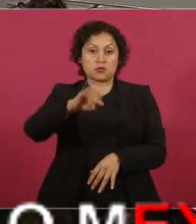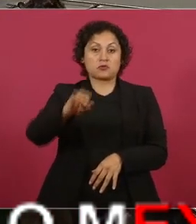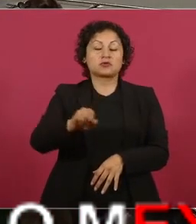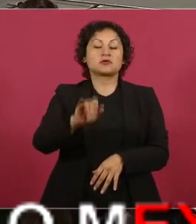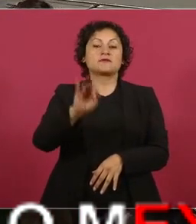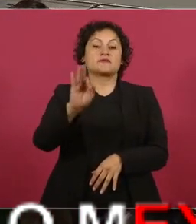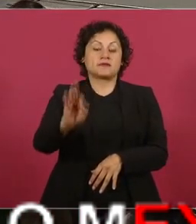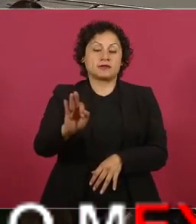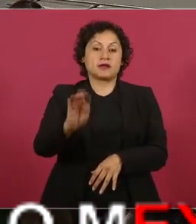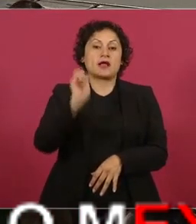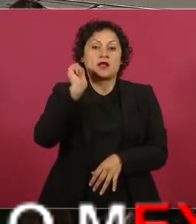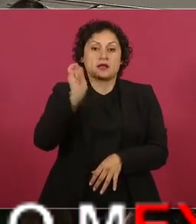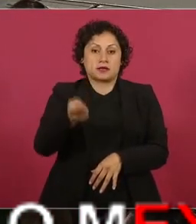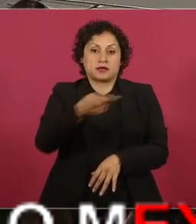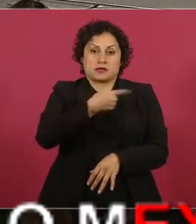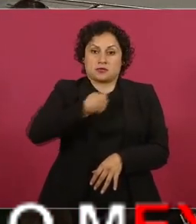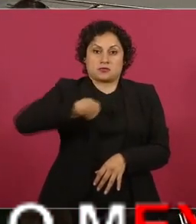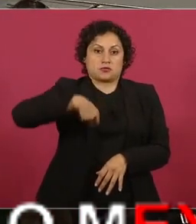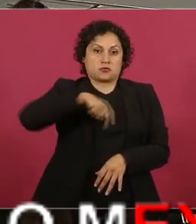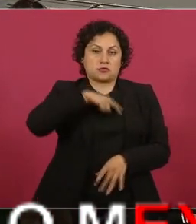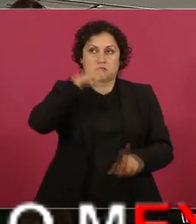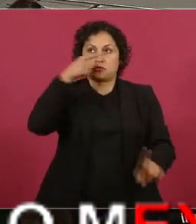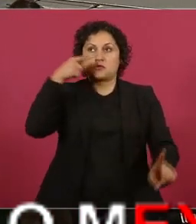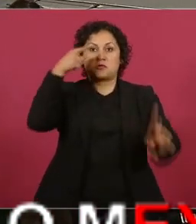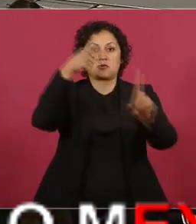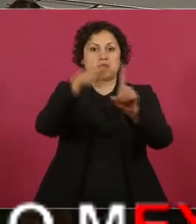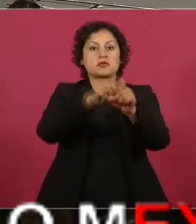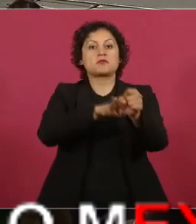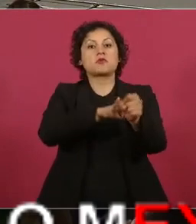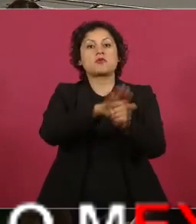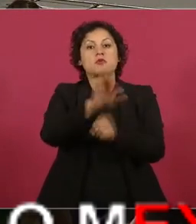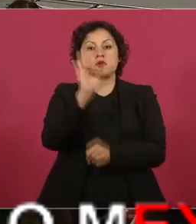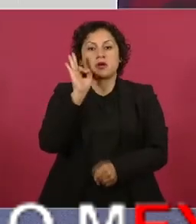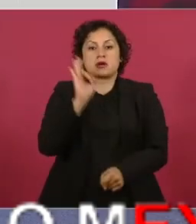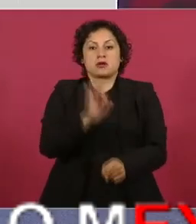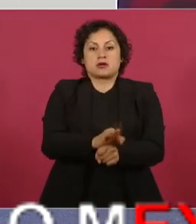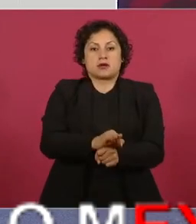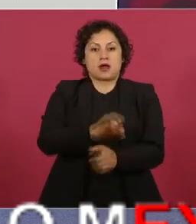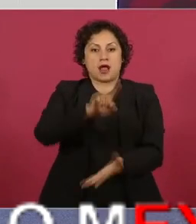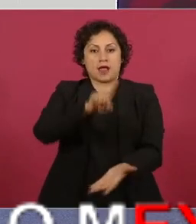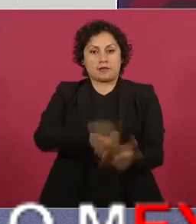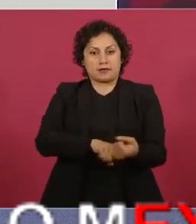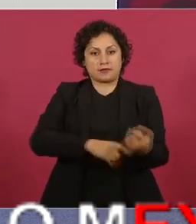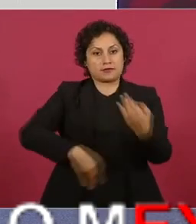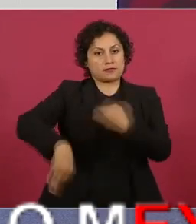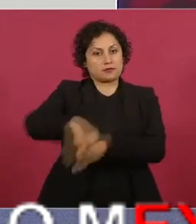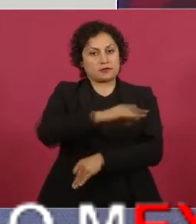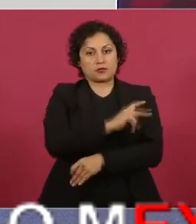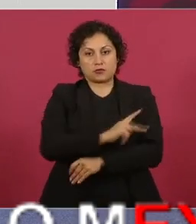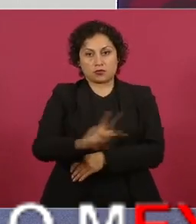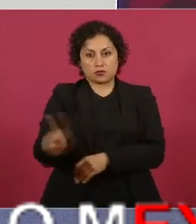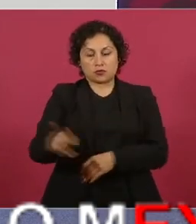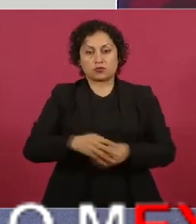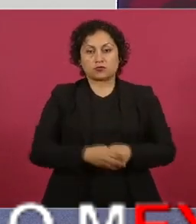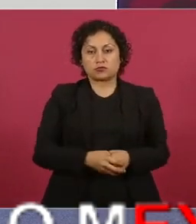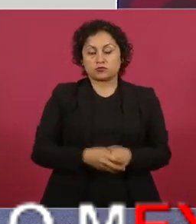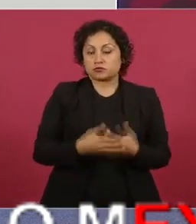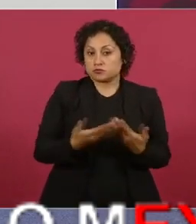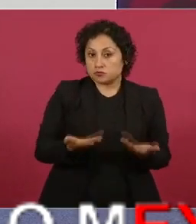de todos los integrantes de nuestra institución, lo anterior al margen de que